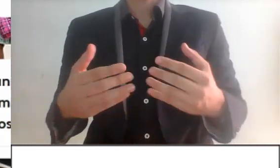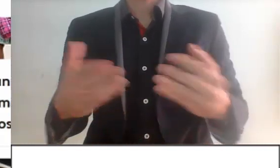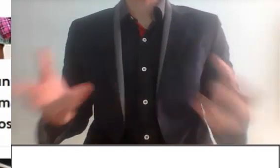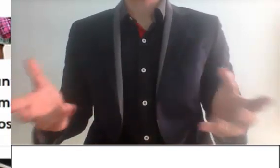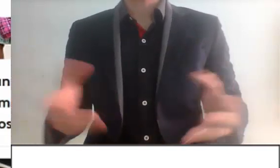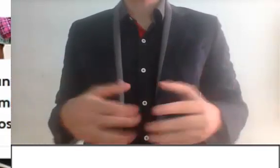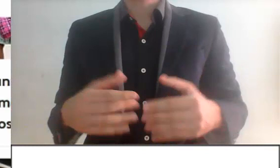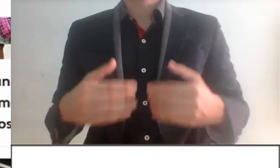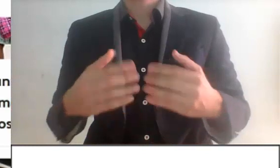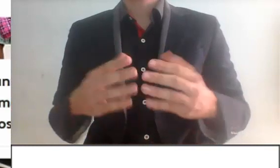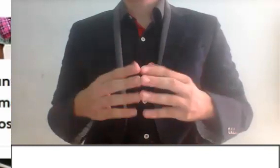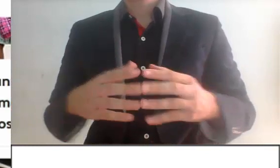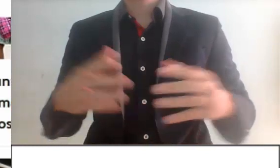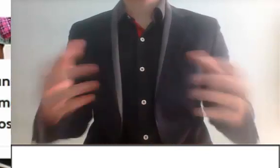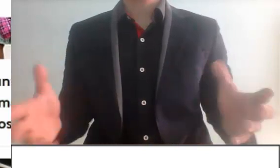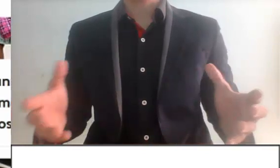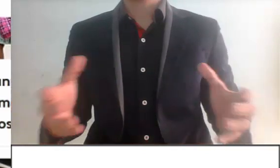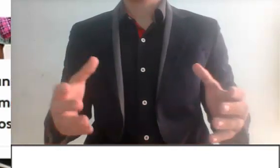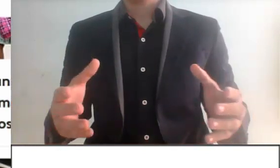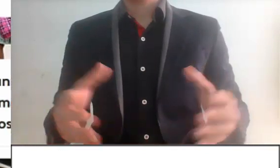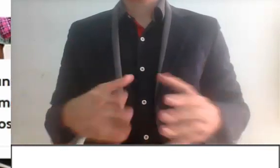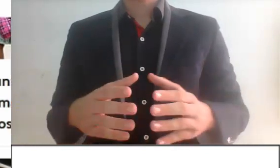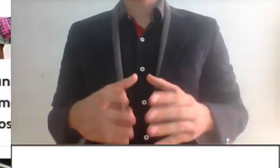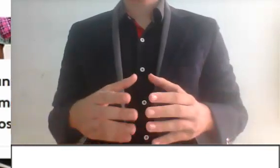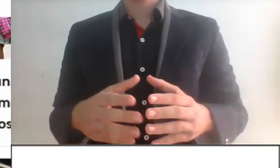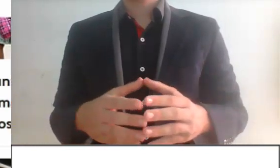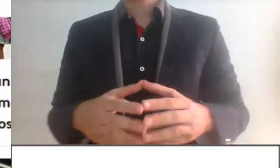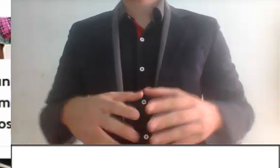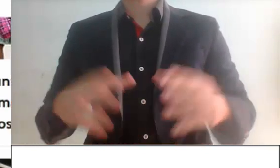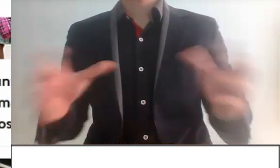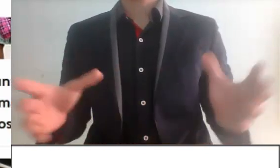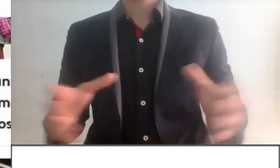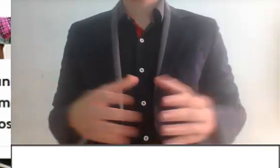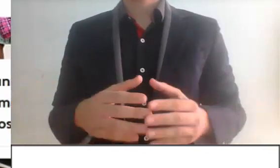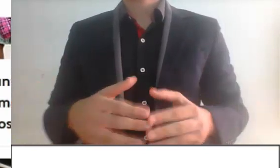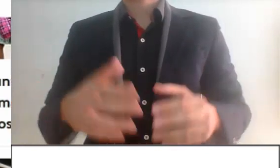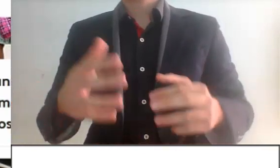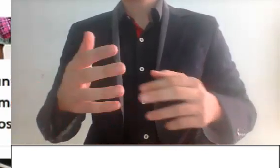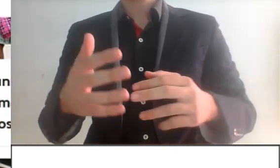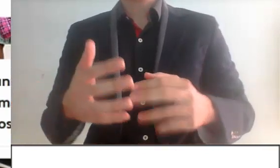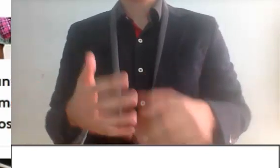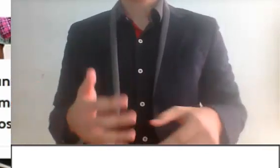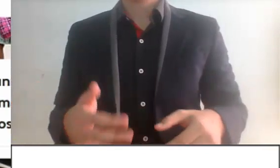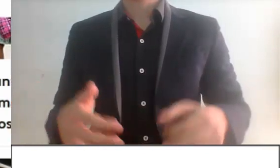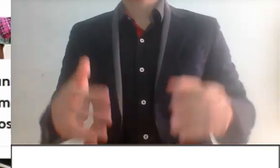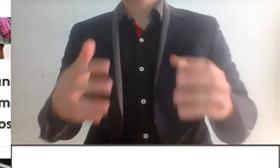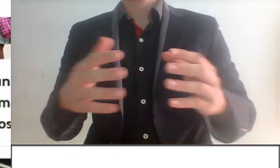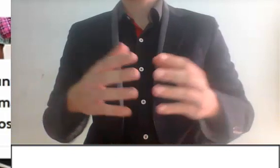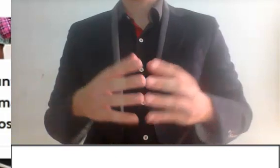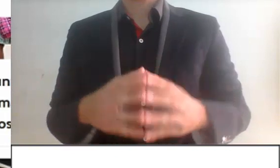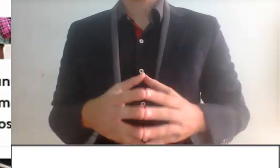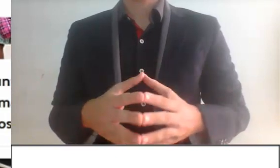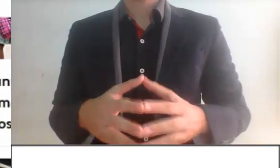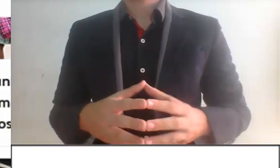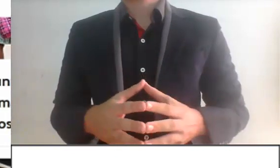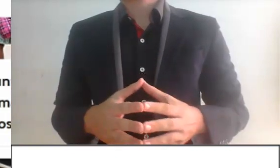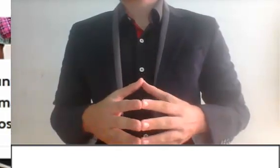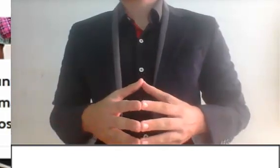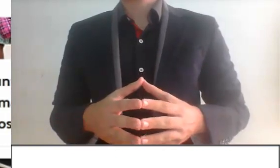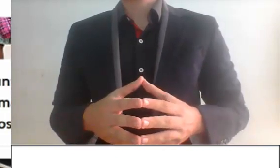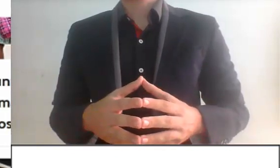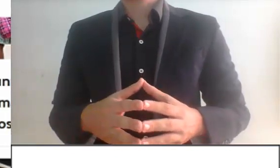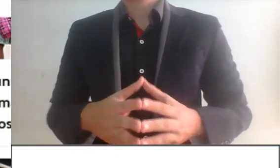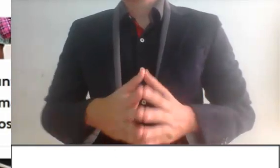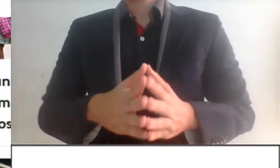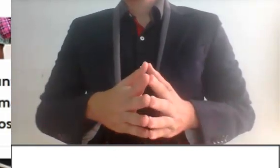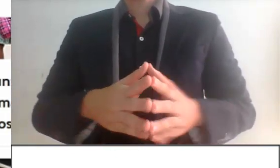No, señores, eso es una completa mentira, es una completa aberración. Porque incluso los datos ahí están. Pueden ver que sigue habiendo inversión, sigue metiendo grandes cantidades de